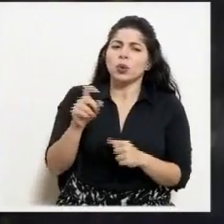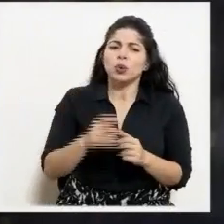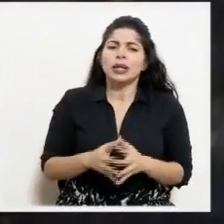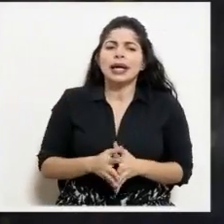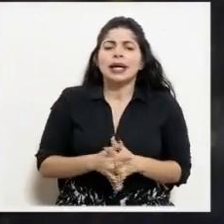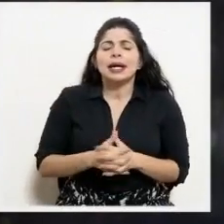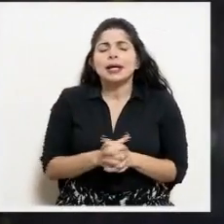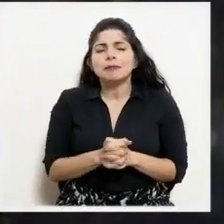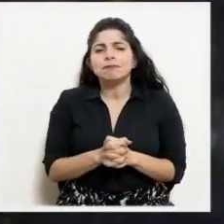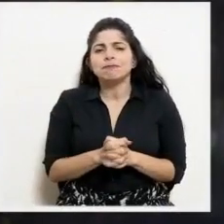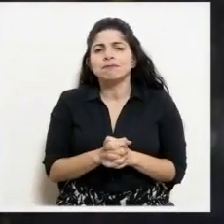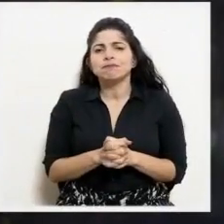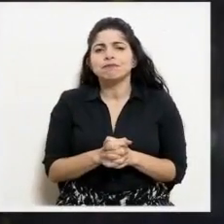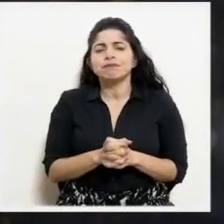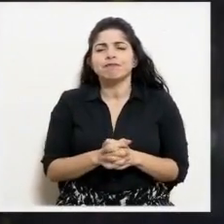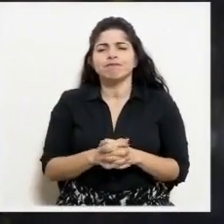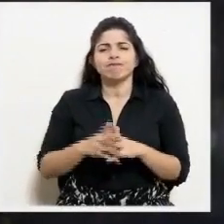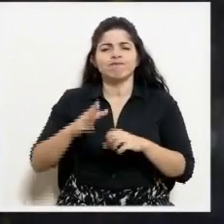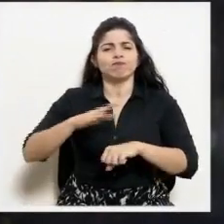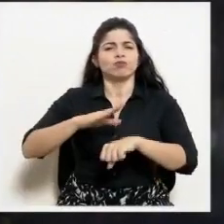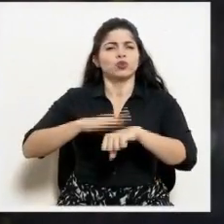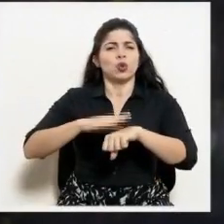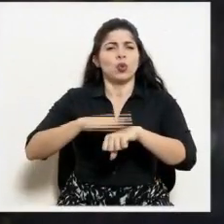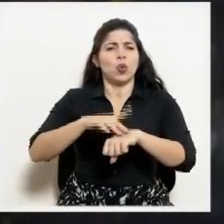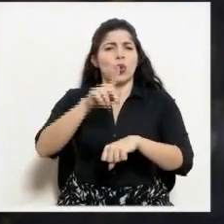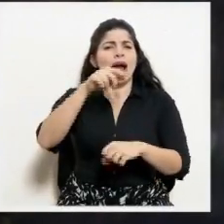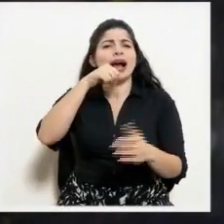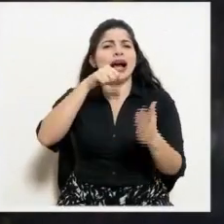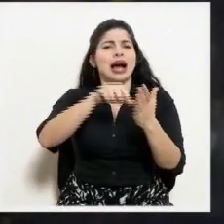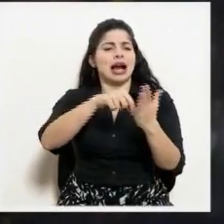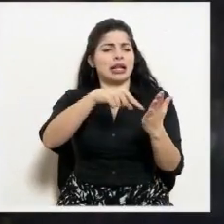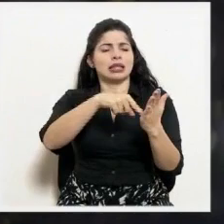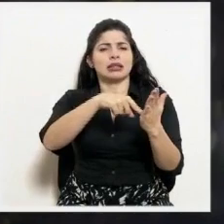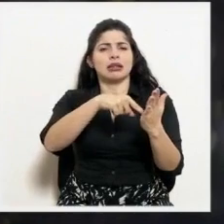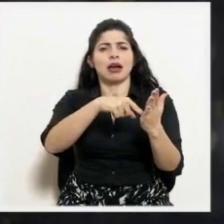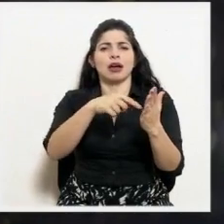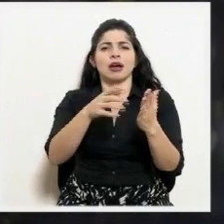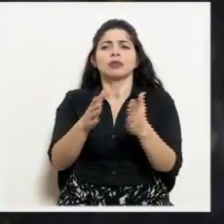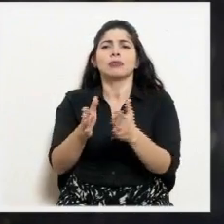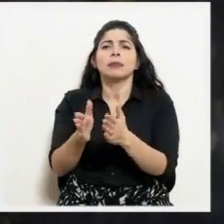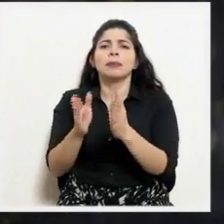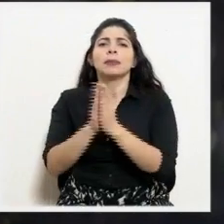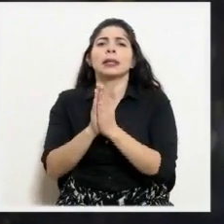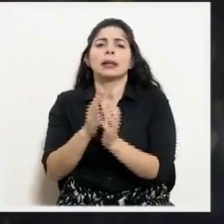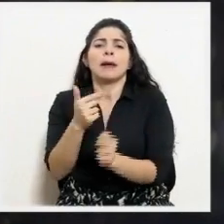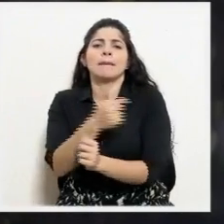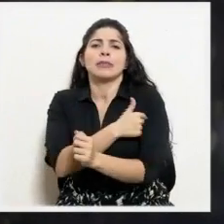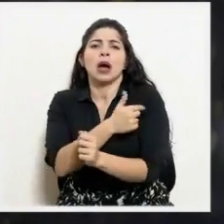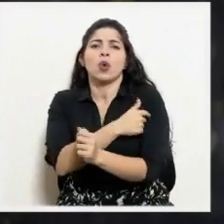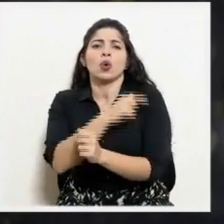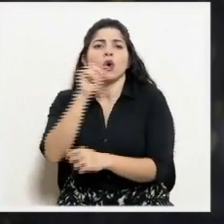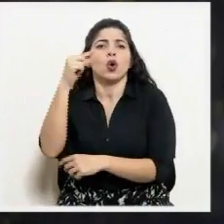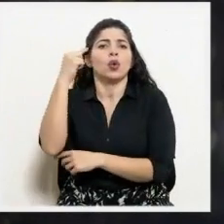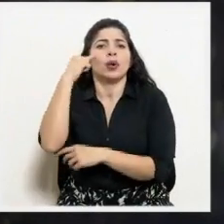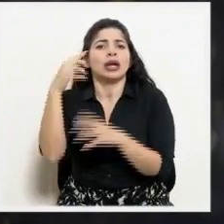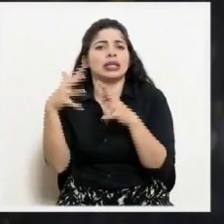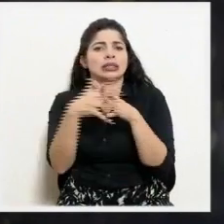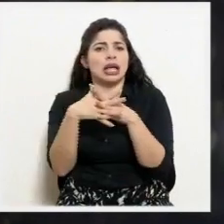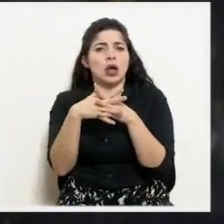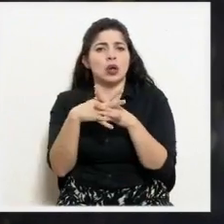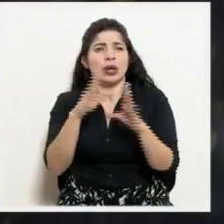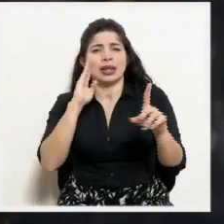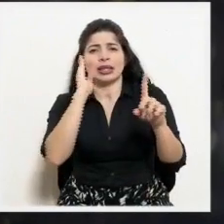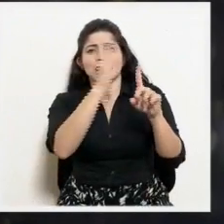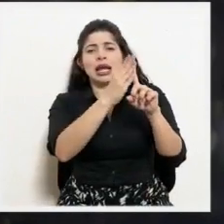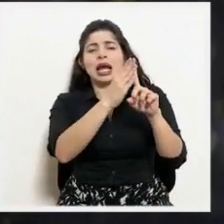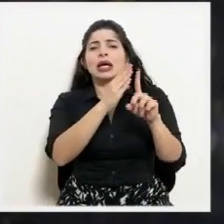sobre una carta de solicitud de vacunación al gobierno de los Estados Unidos, a Joe Biden,